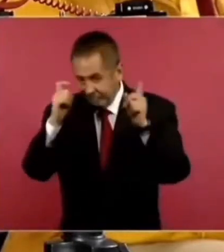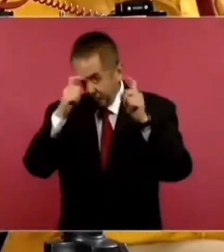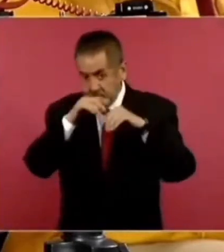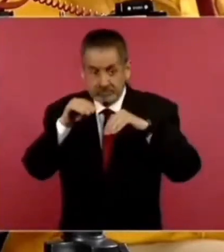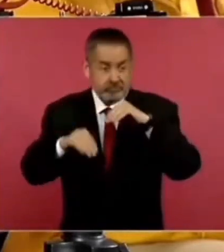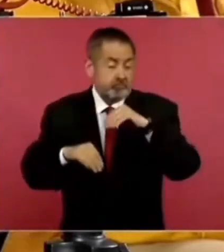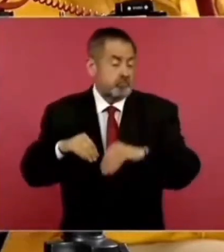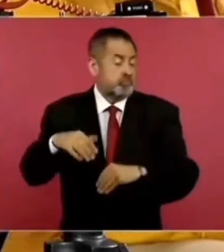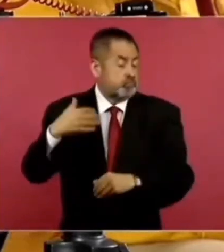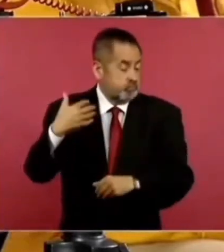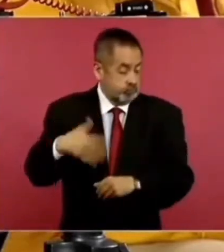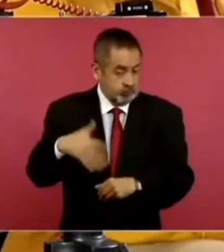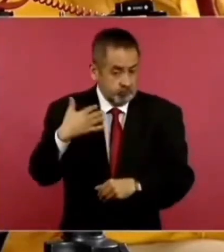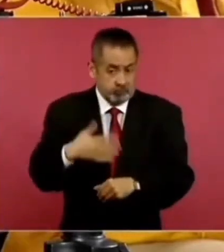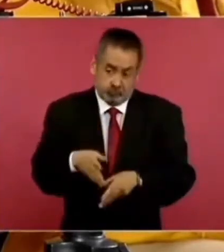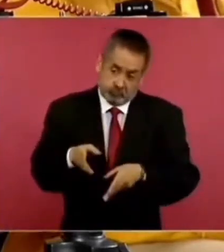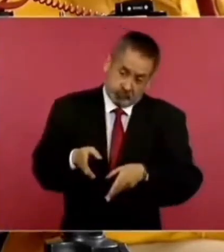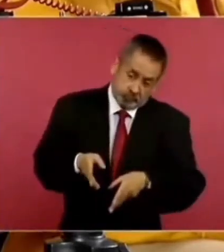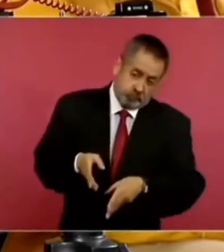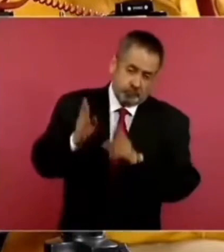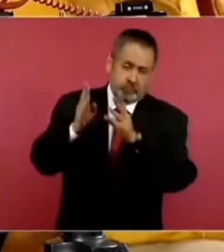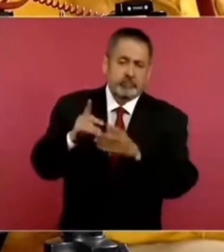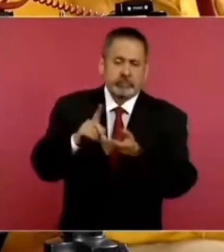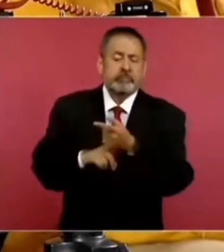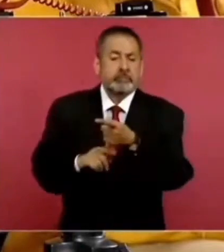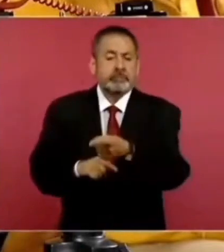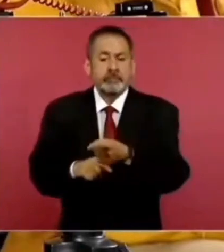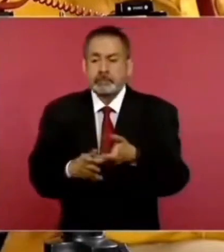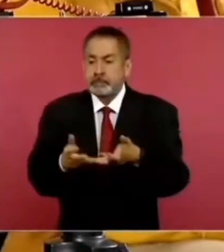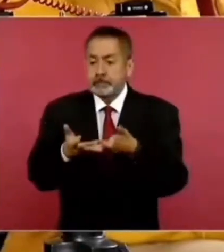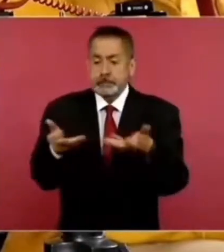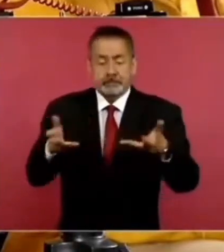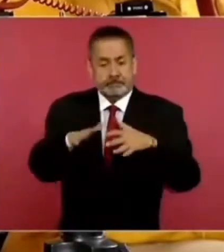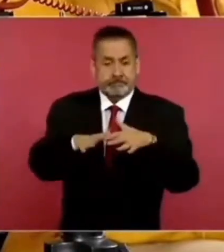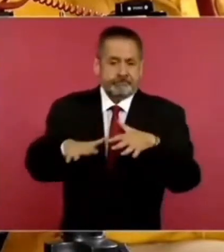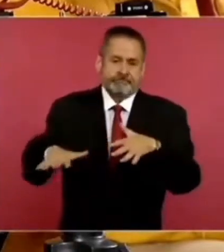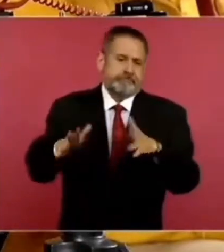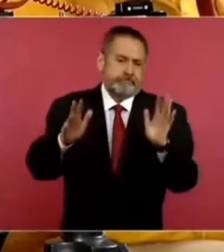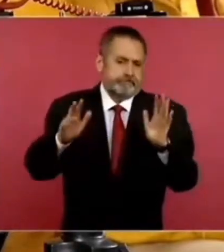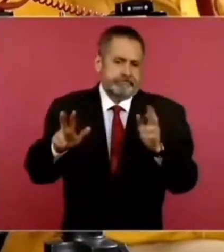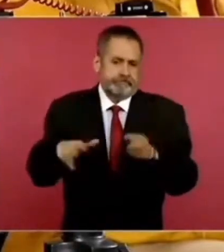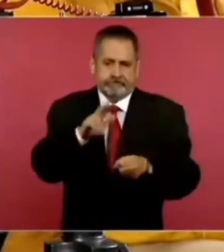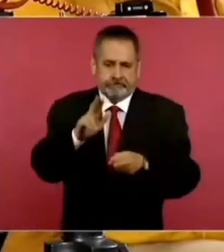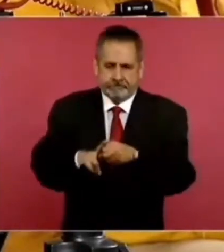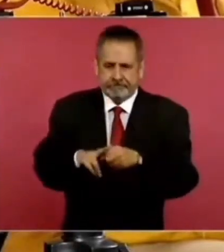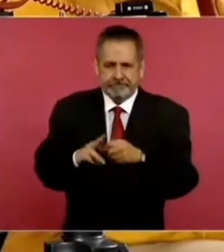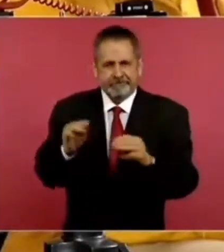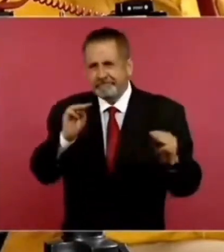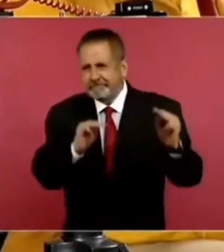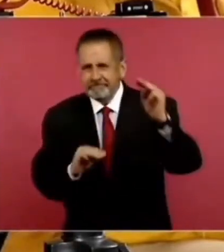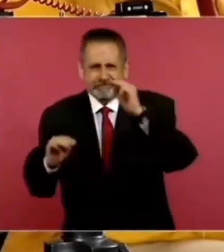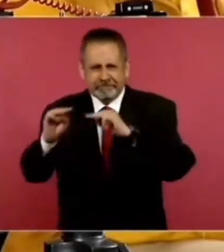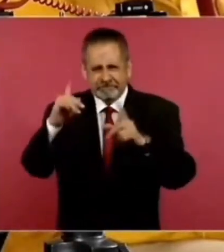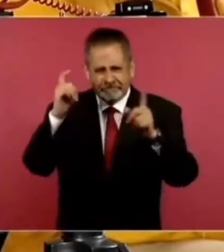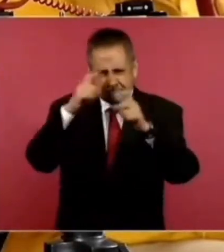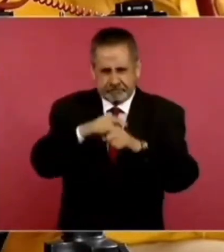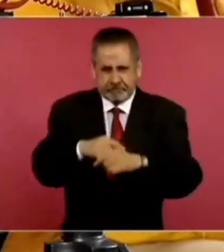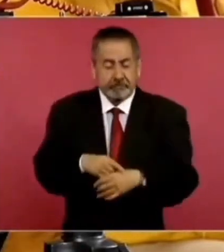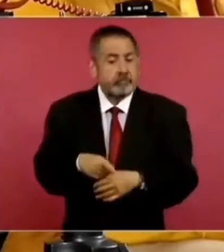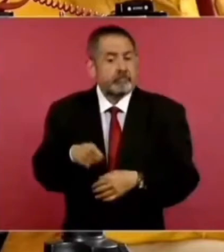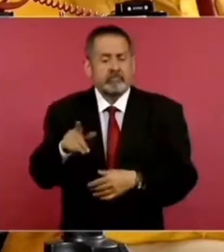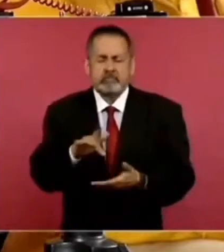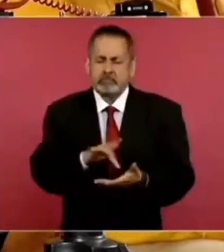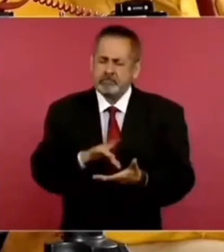desarrollo, sobre todo en esta carretera, porque el terreno, por naturaleza sierra, es muy complejo. Ellos están muy